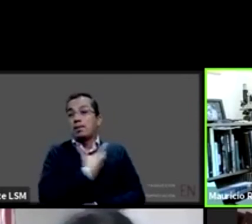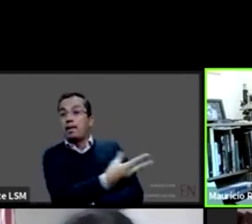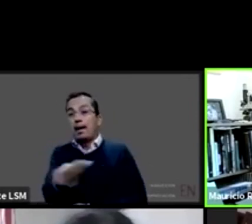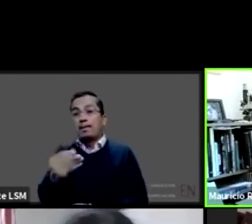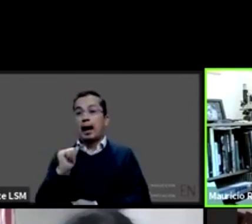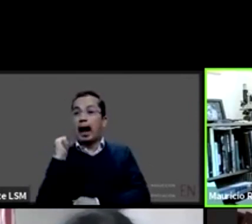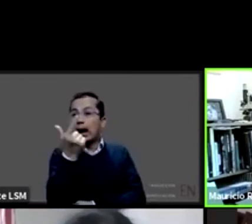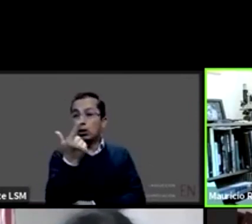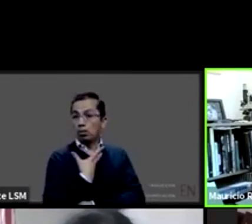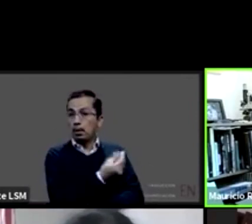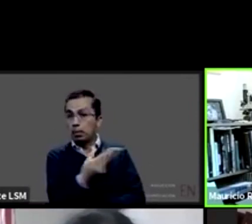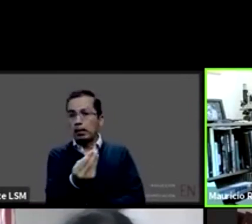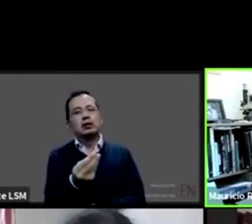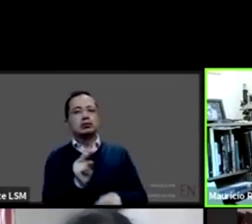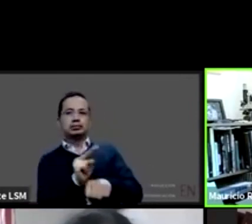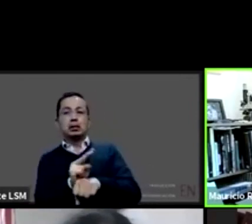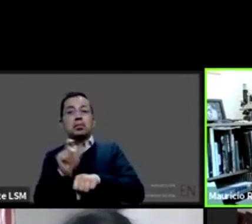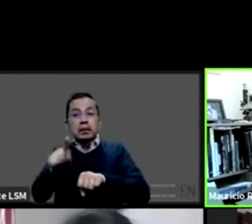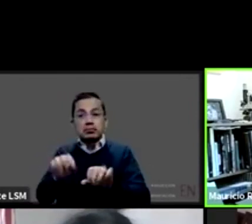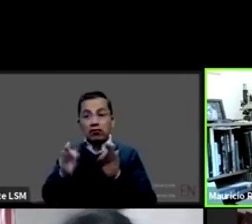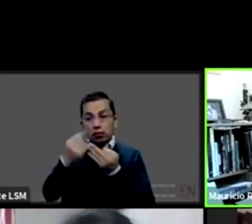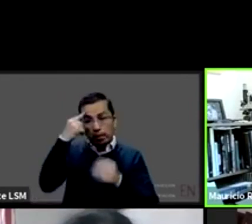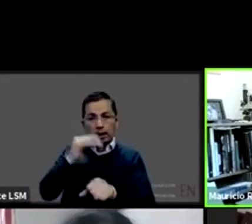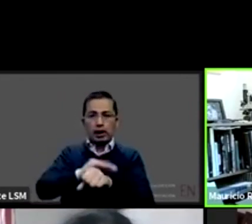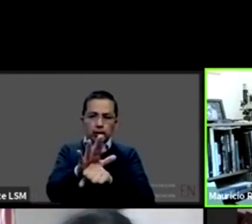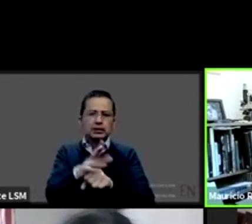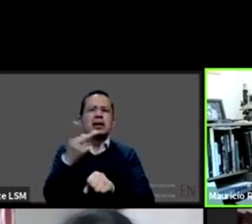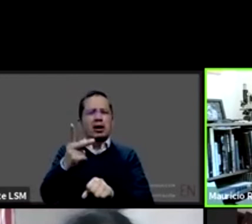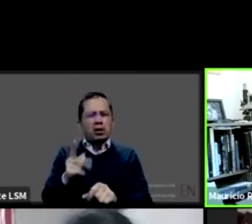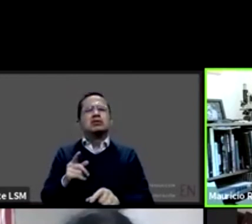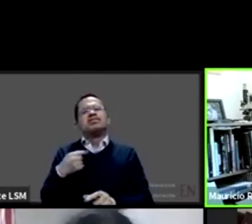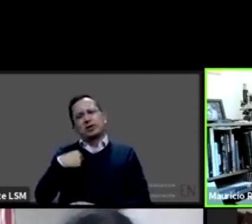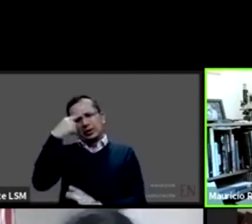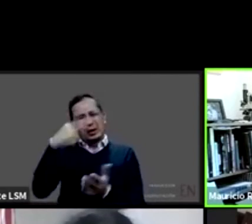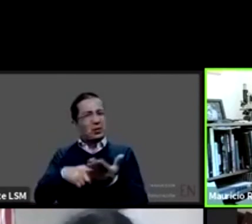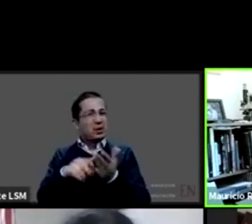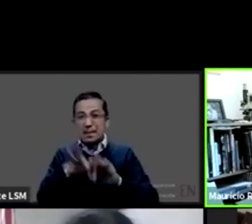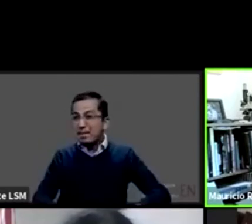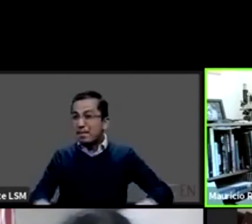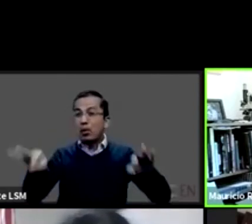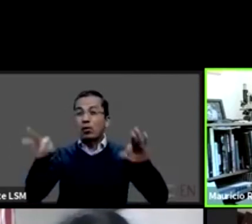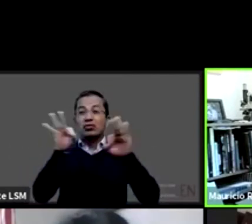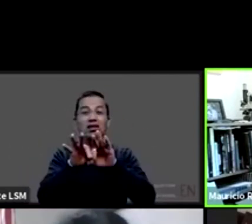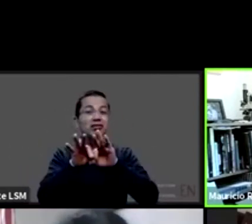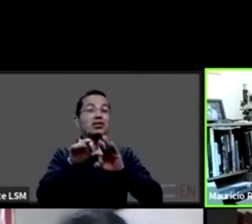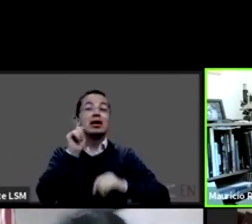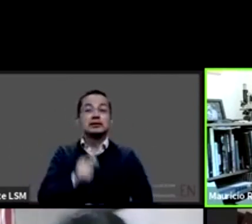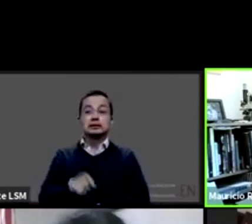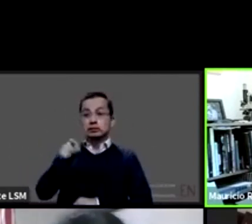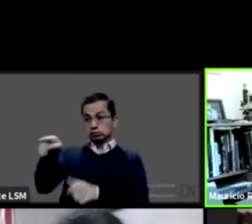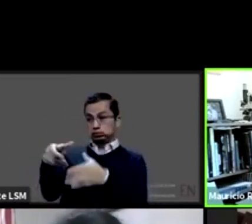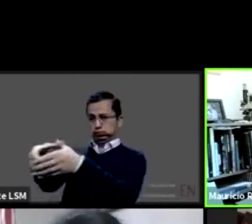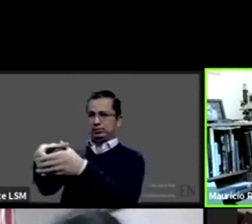muy importante que en las bases de datos vaya quedando la información sobre todo de discapacidad ¿no? de